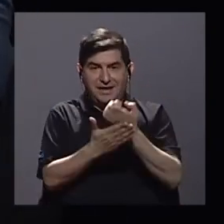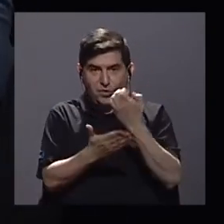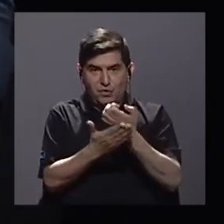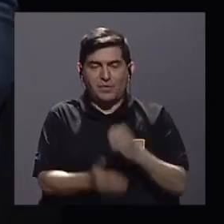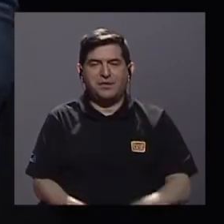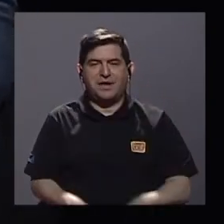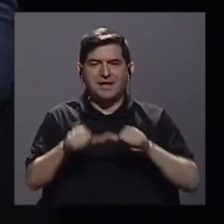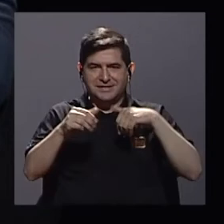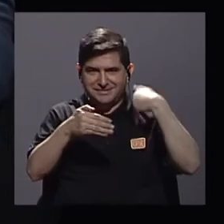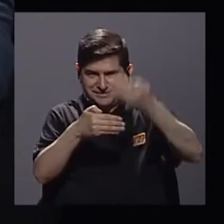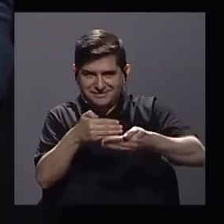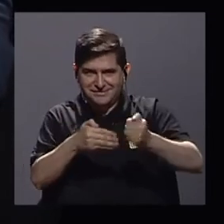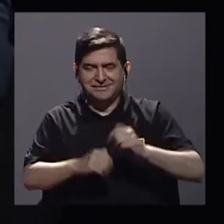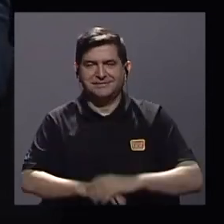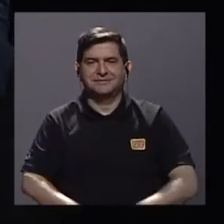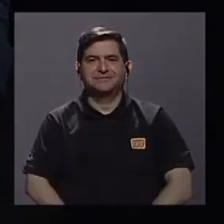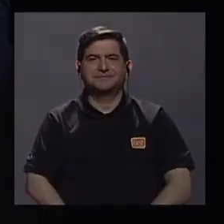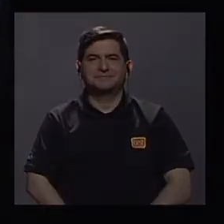Ya casi regresamos.